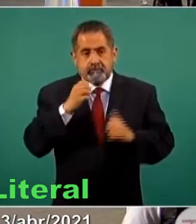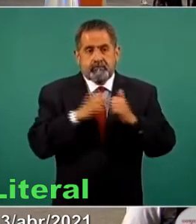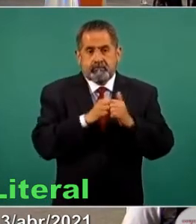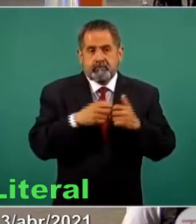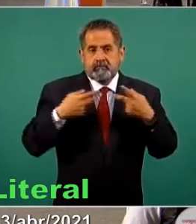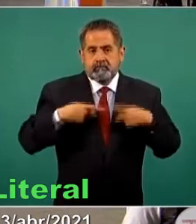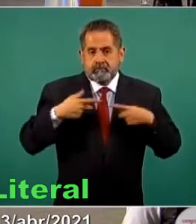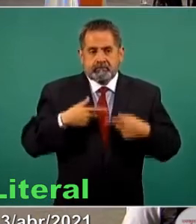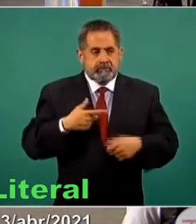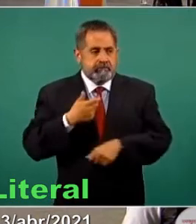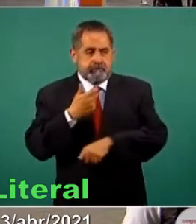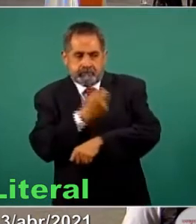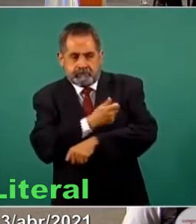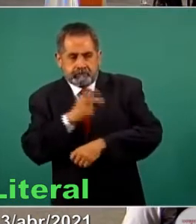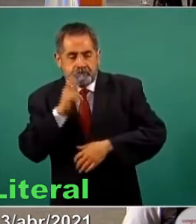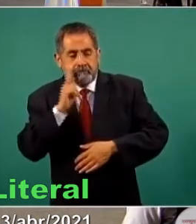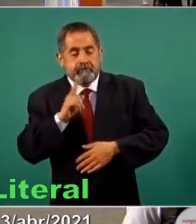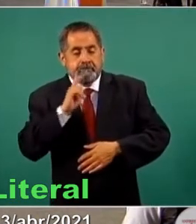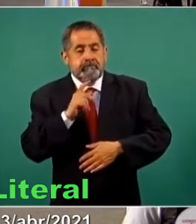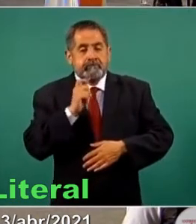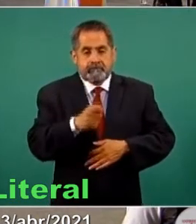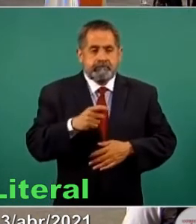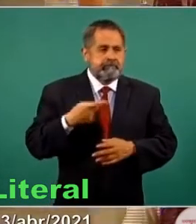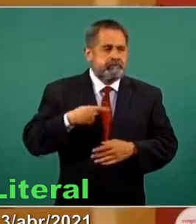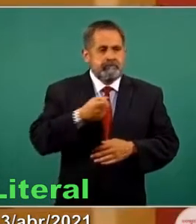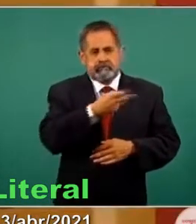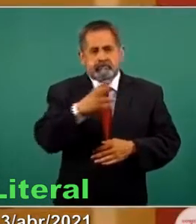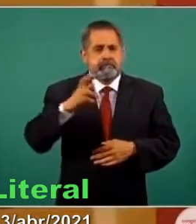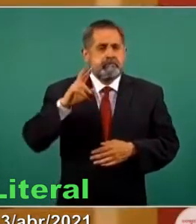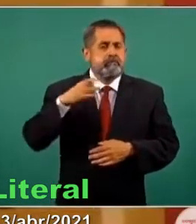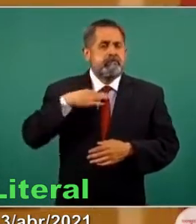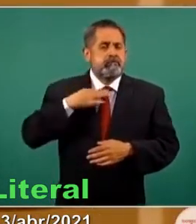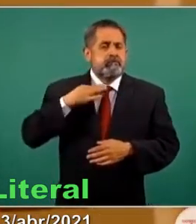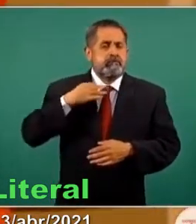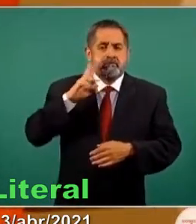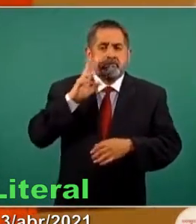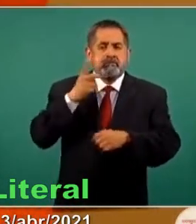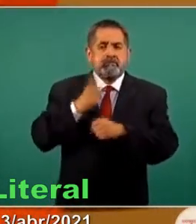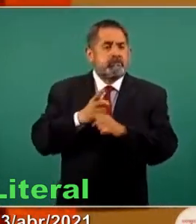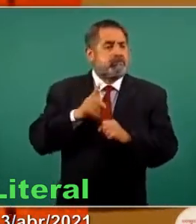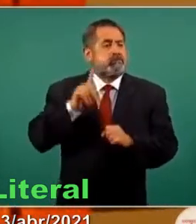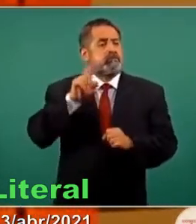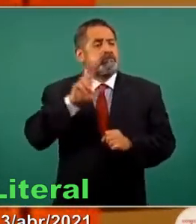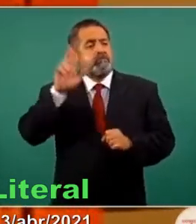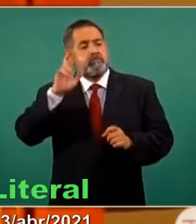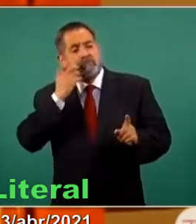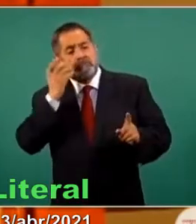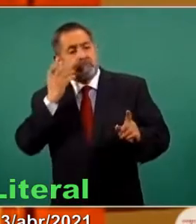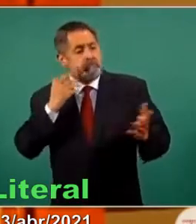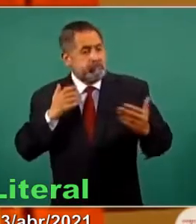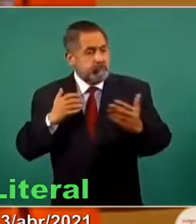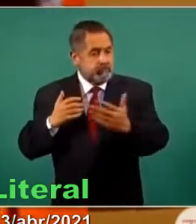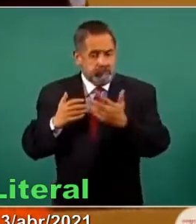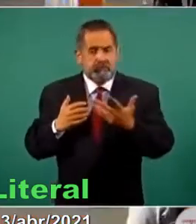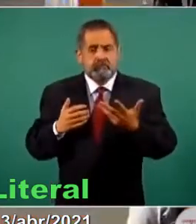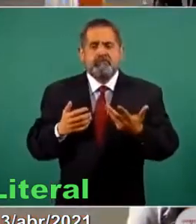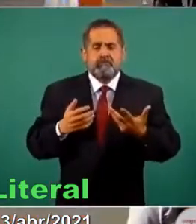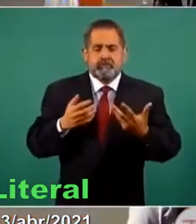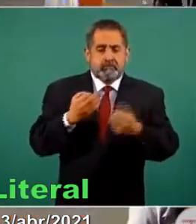humanos y el inicio del reclutamiento de los voluntarios, que es lo que estamos anunciando en este momento.